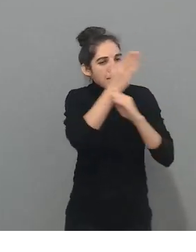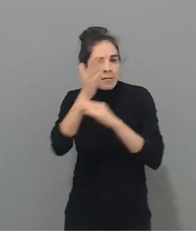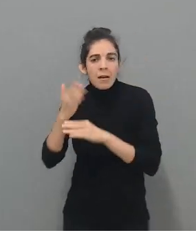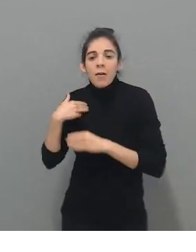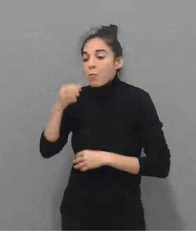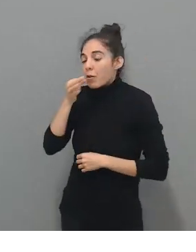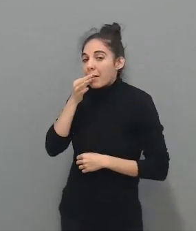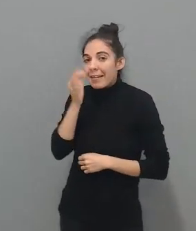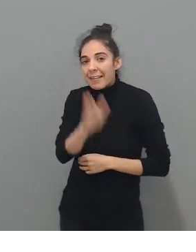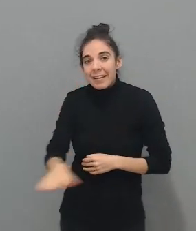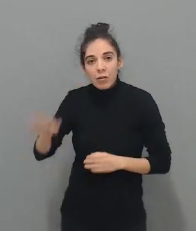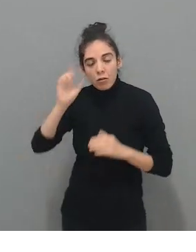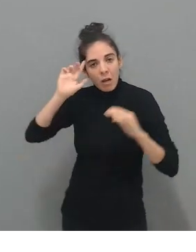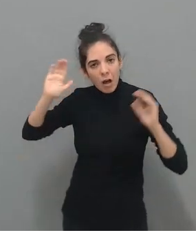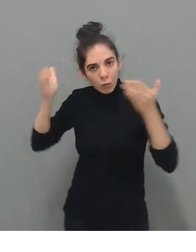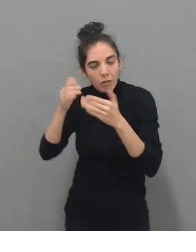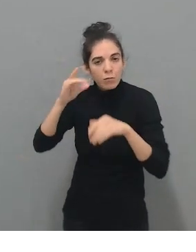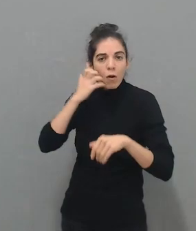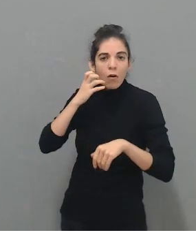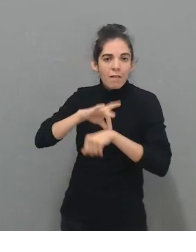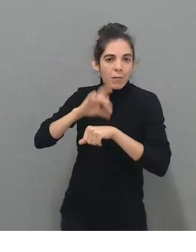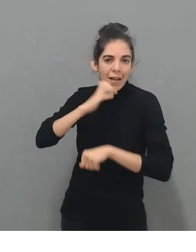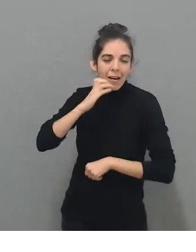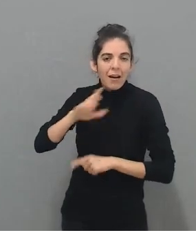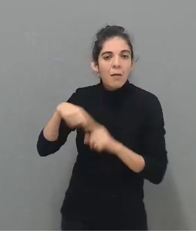con autismo, enfermedades raras y parálisis cerebral.